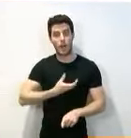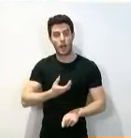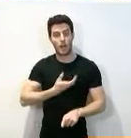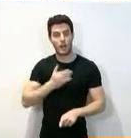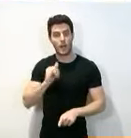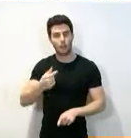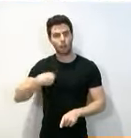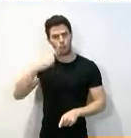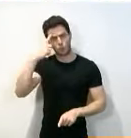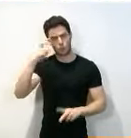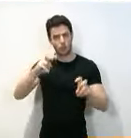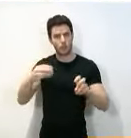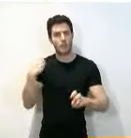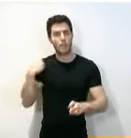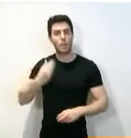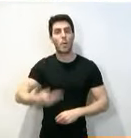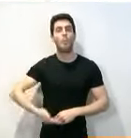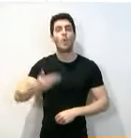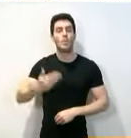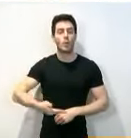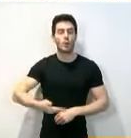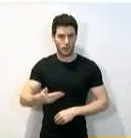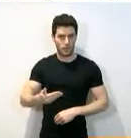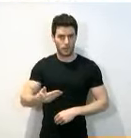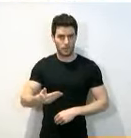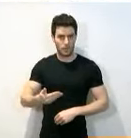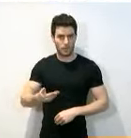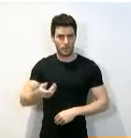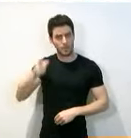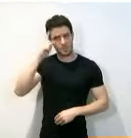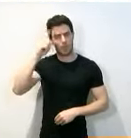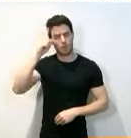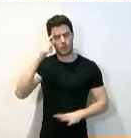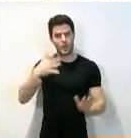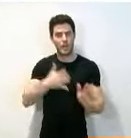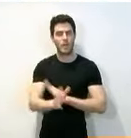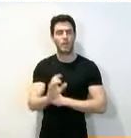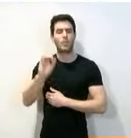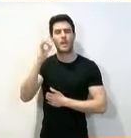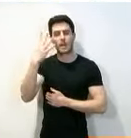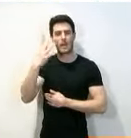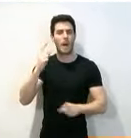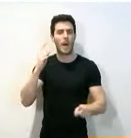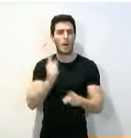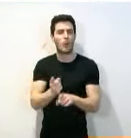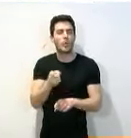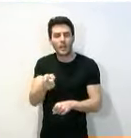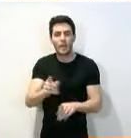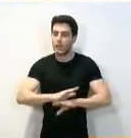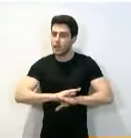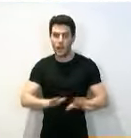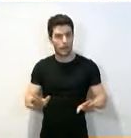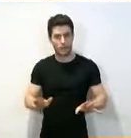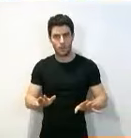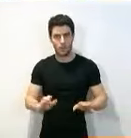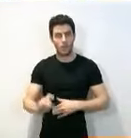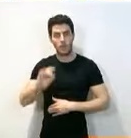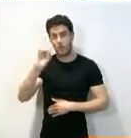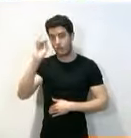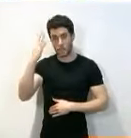creo que eso es importante que sea consciente, que esta no es una iniciativa contra nadie, es una iniciativa